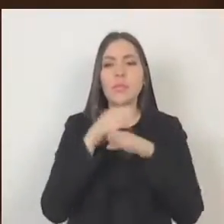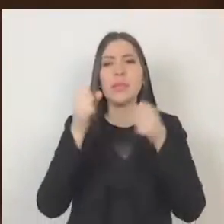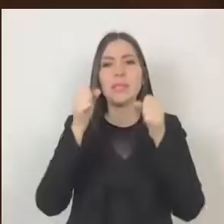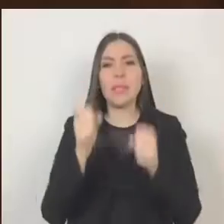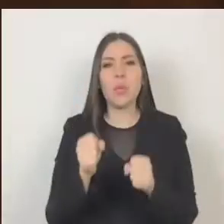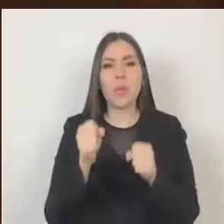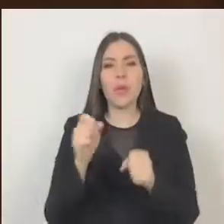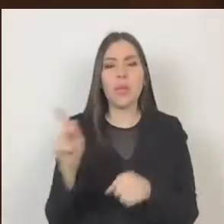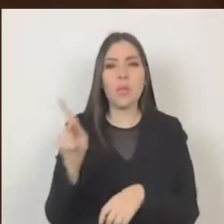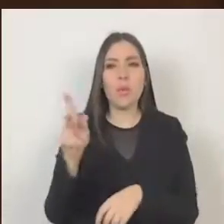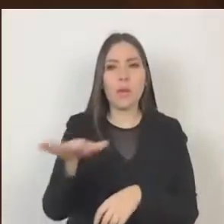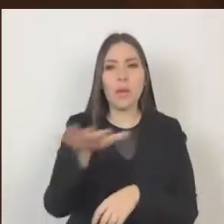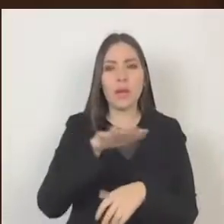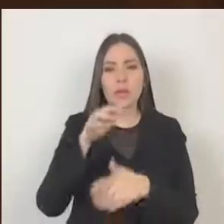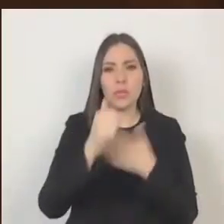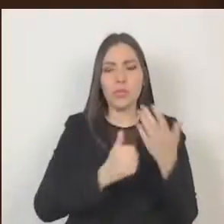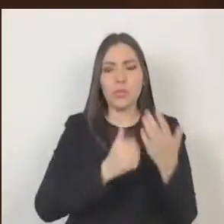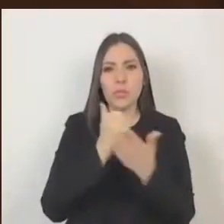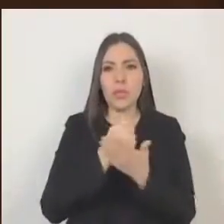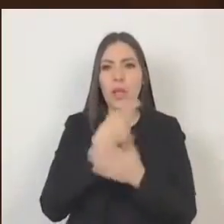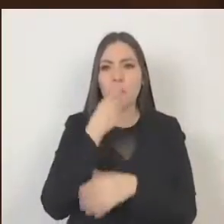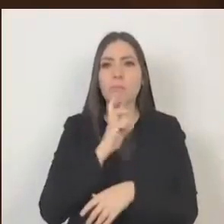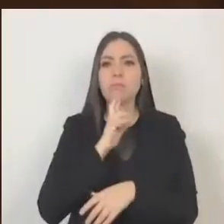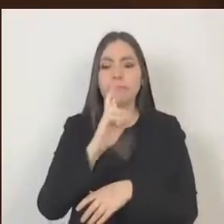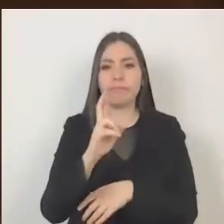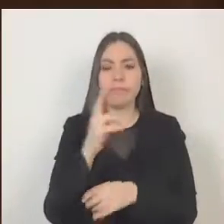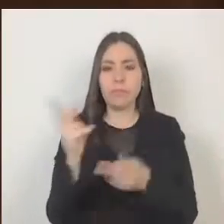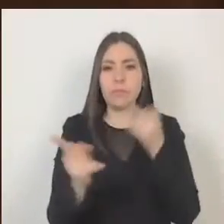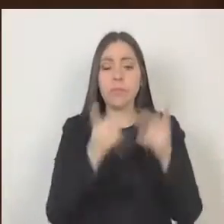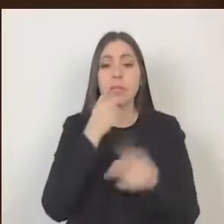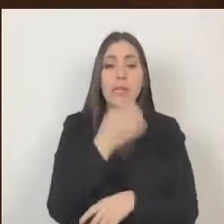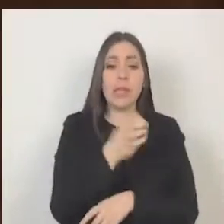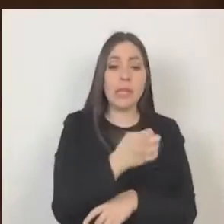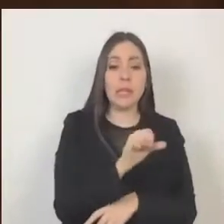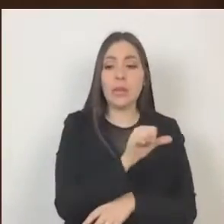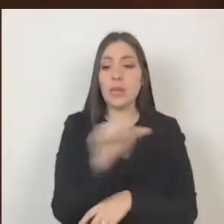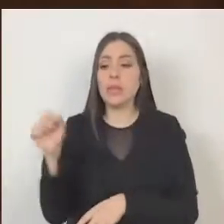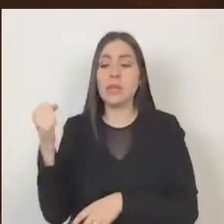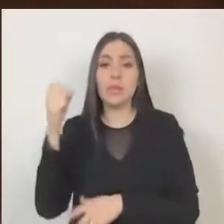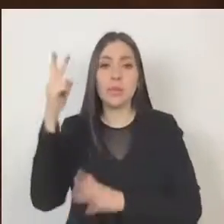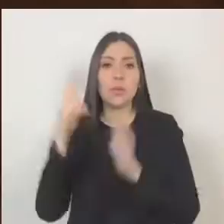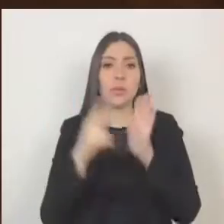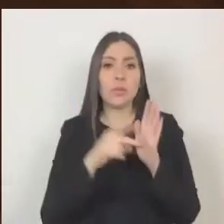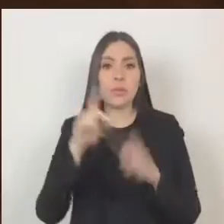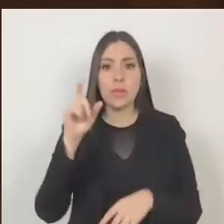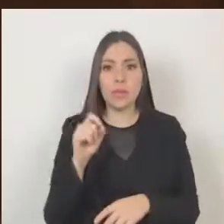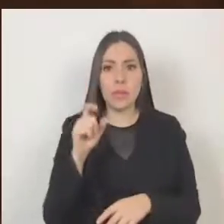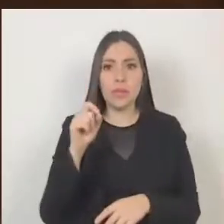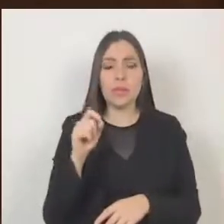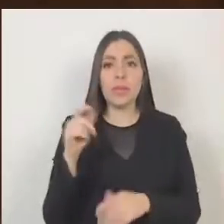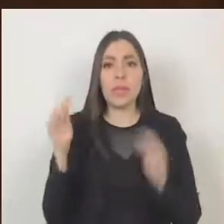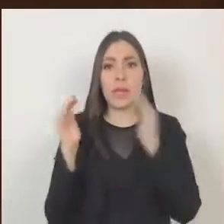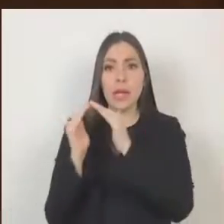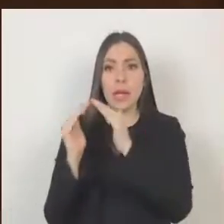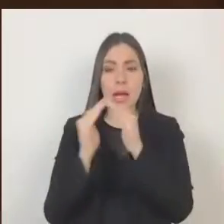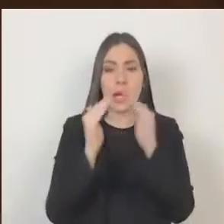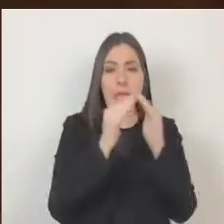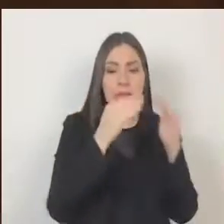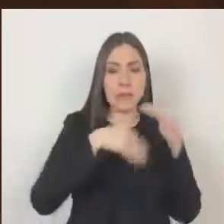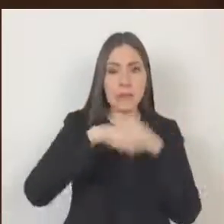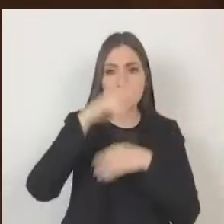de enero a septiembre de 2020, en el 9% de los hogares mexicanos